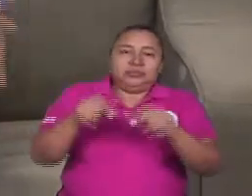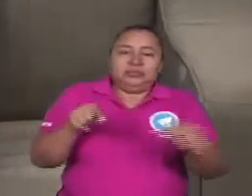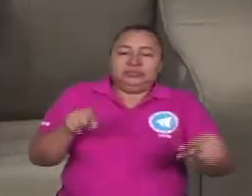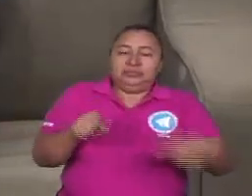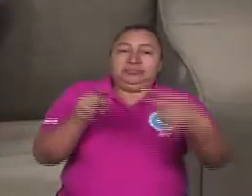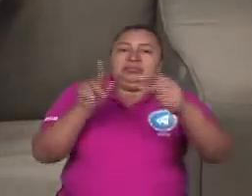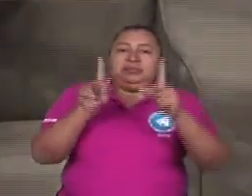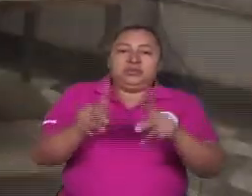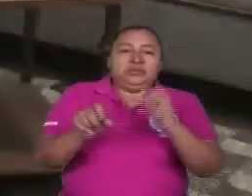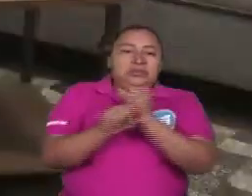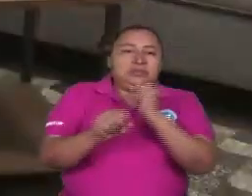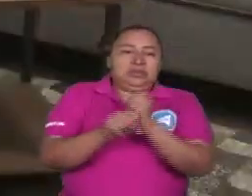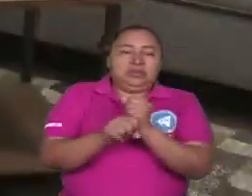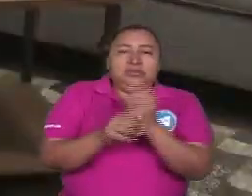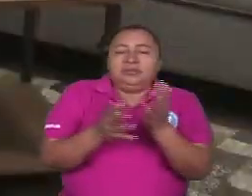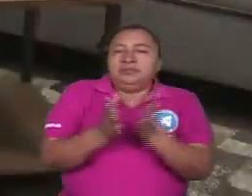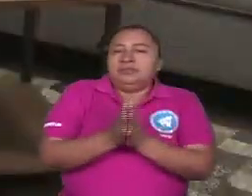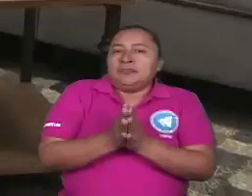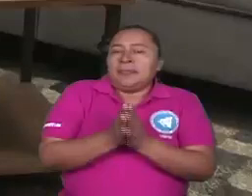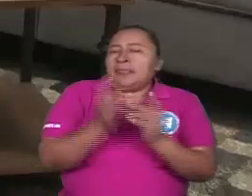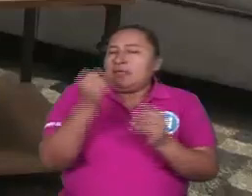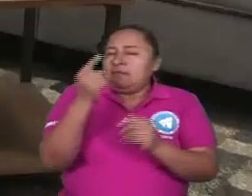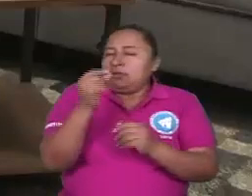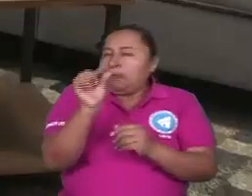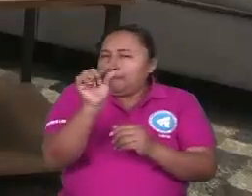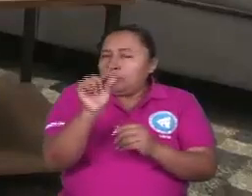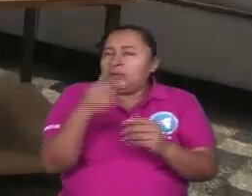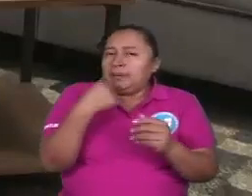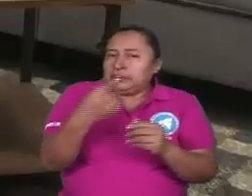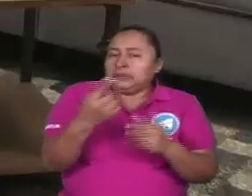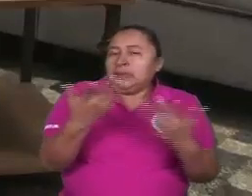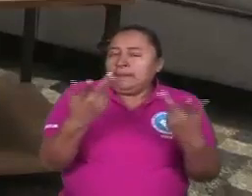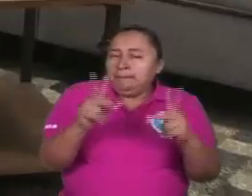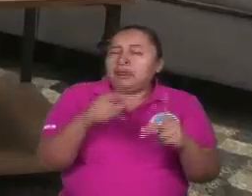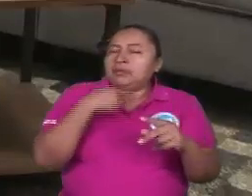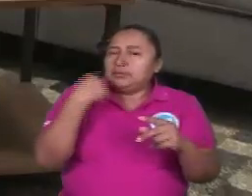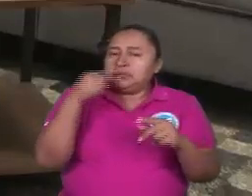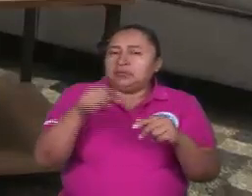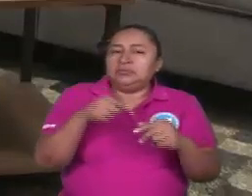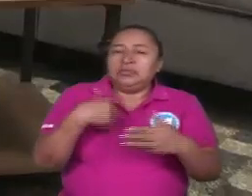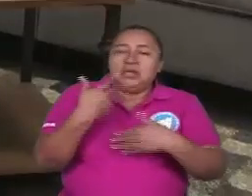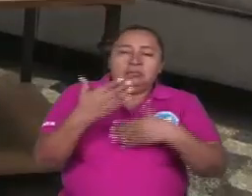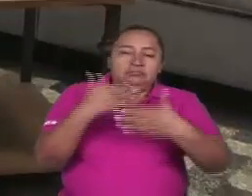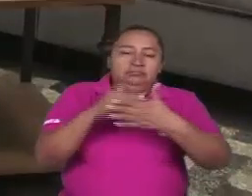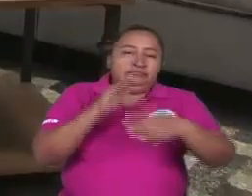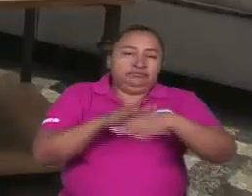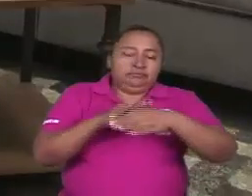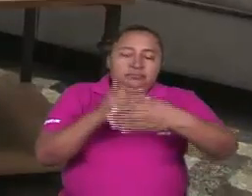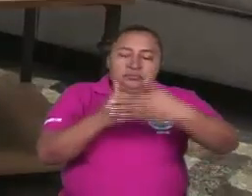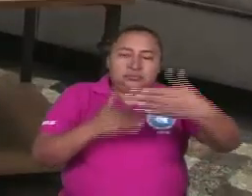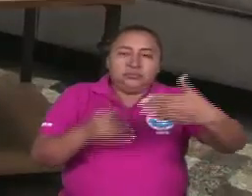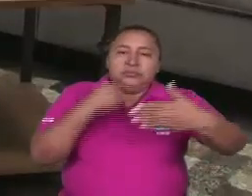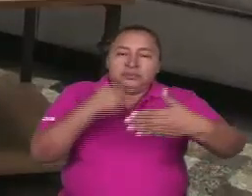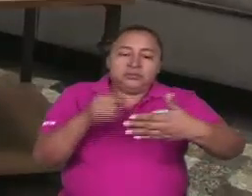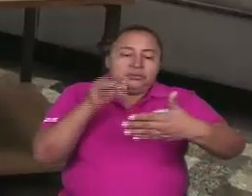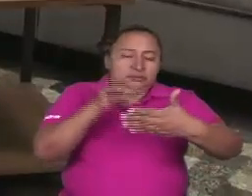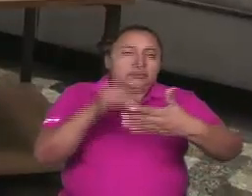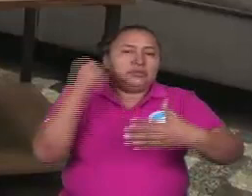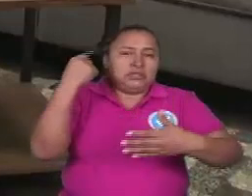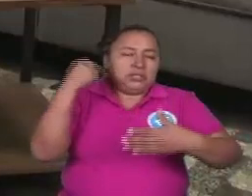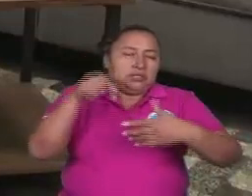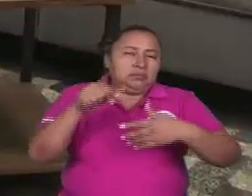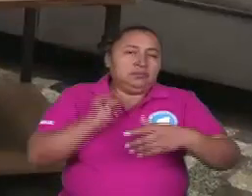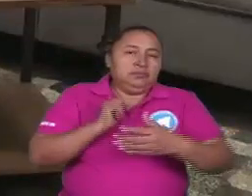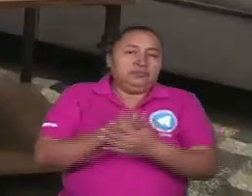la clase trabajadora. Faltó poco para mencionarlo, pero efectivamente, en la demanda que traían, implícitamente, se entendía.